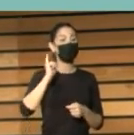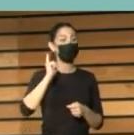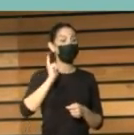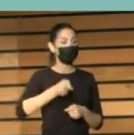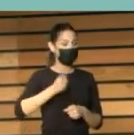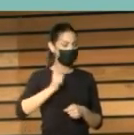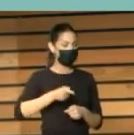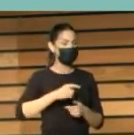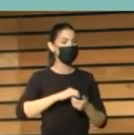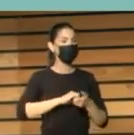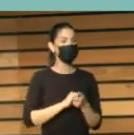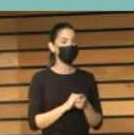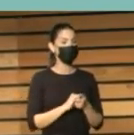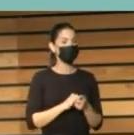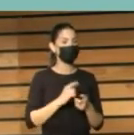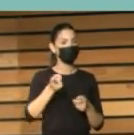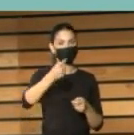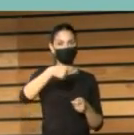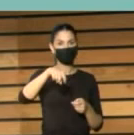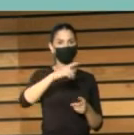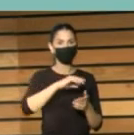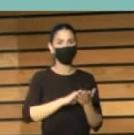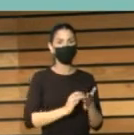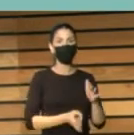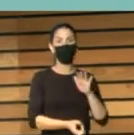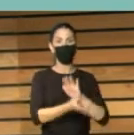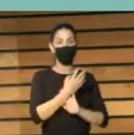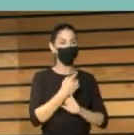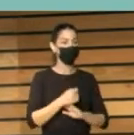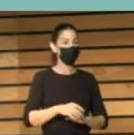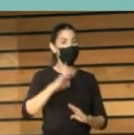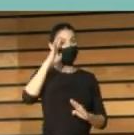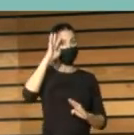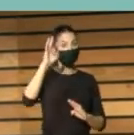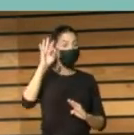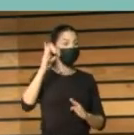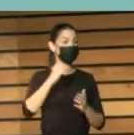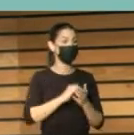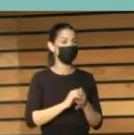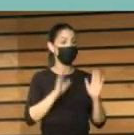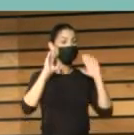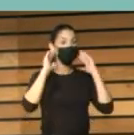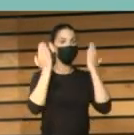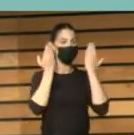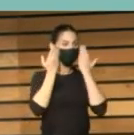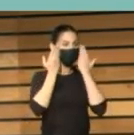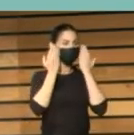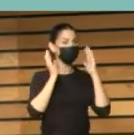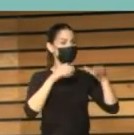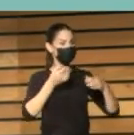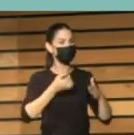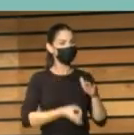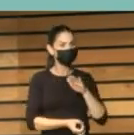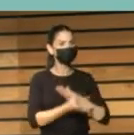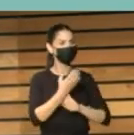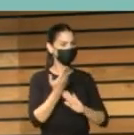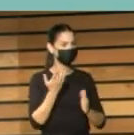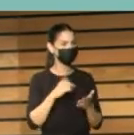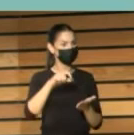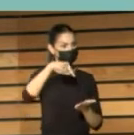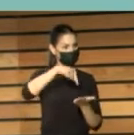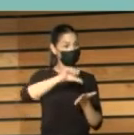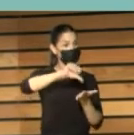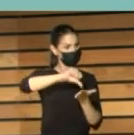maravilloso que ha hecho posible con mucho esmero y con mucha ilusión que este congreso se pueda celebrar en este, en esta edición, en esta ciudad.